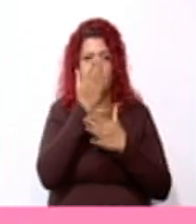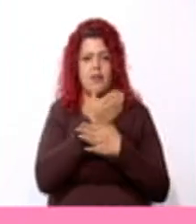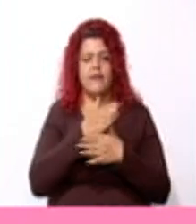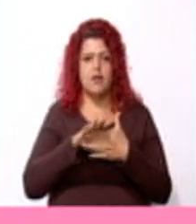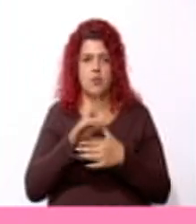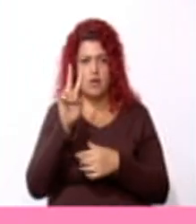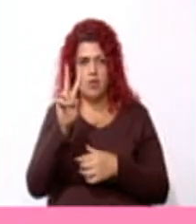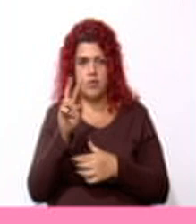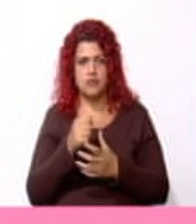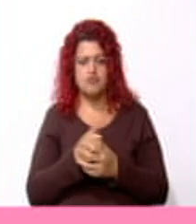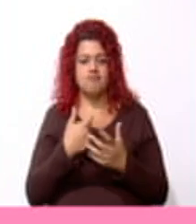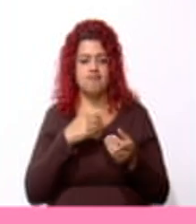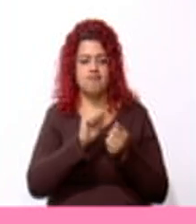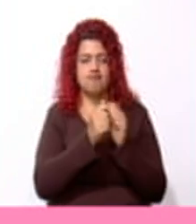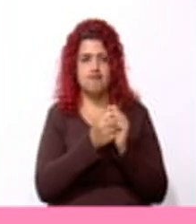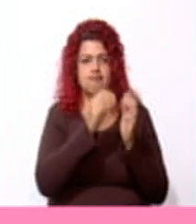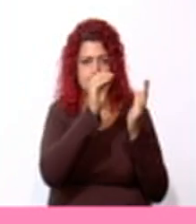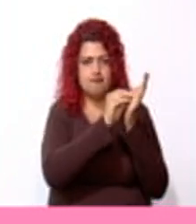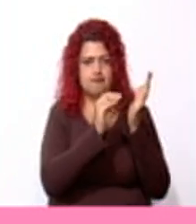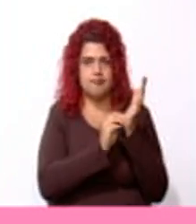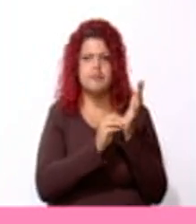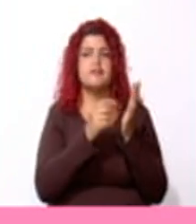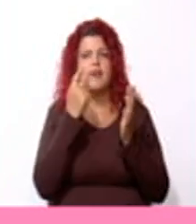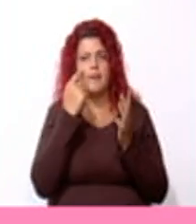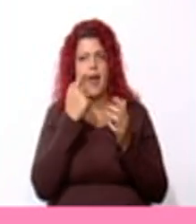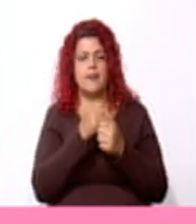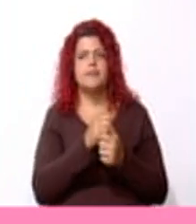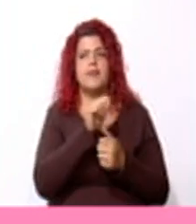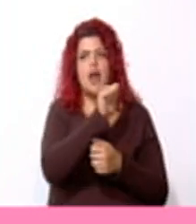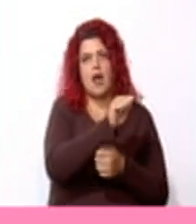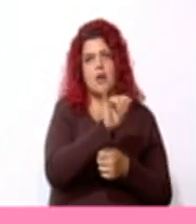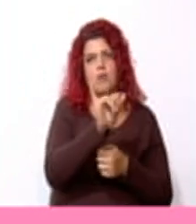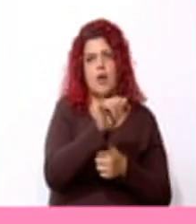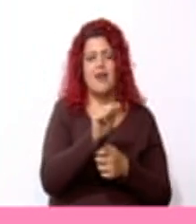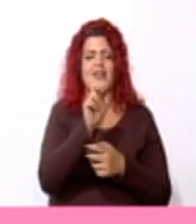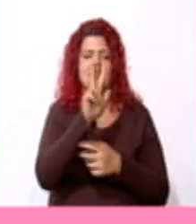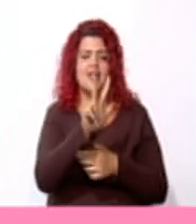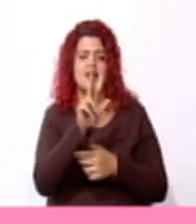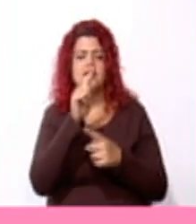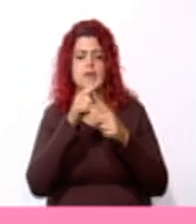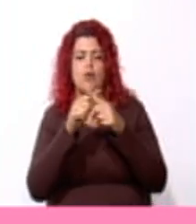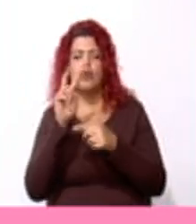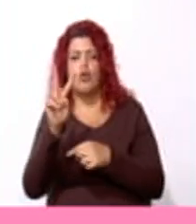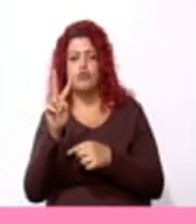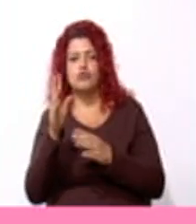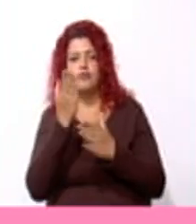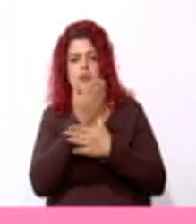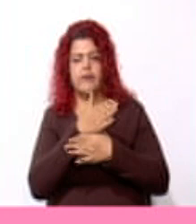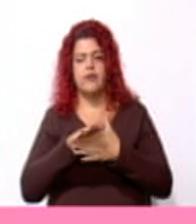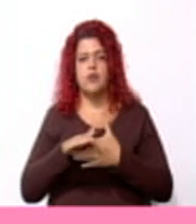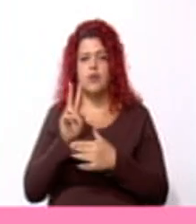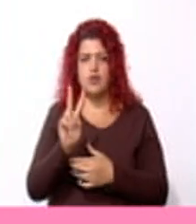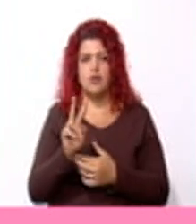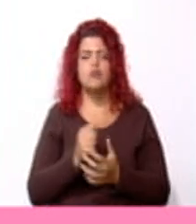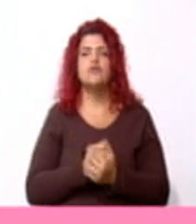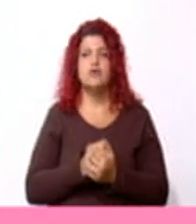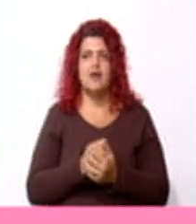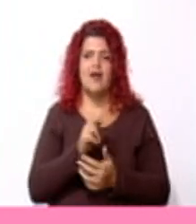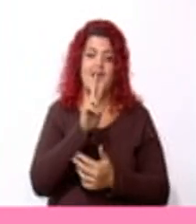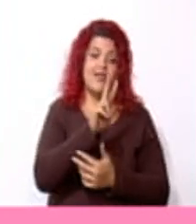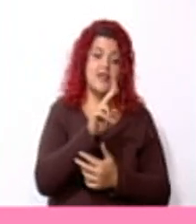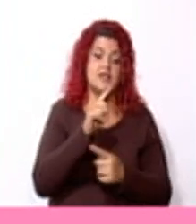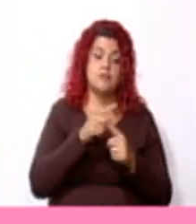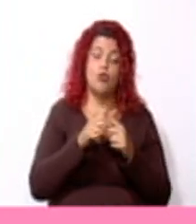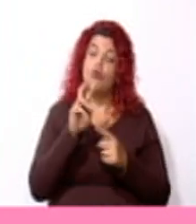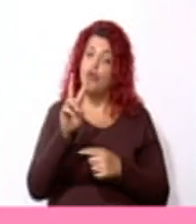Sustituyan los datos. Sería 3 por 2 entre 2. Entonces, 3 por 2 da